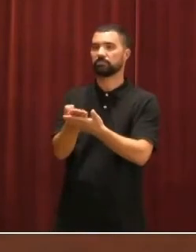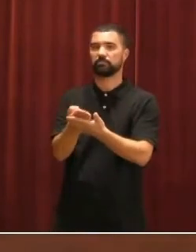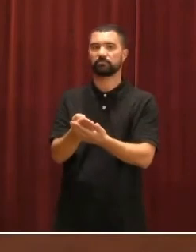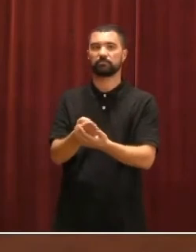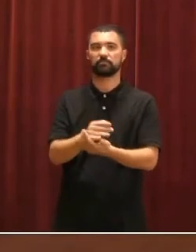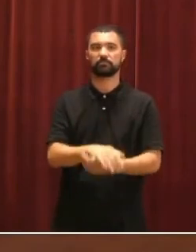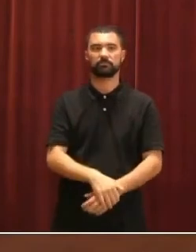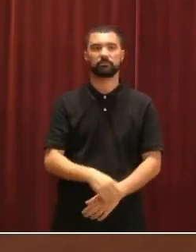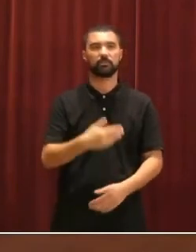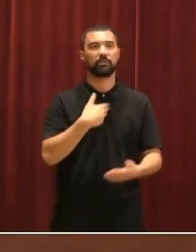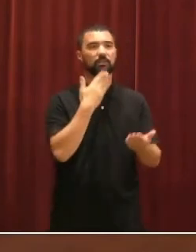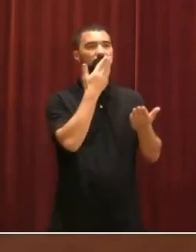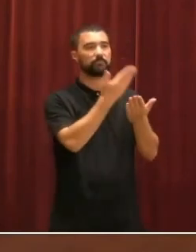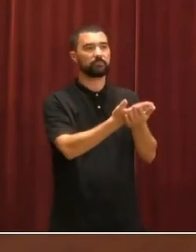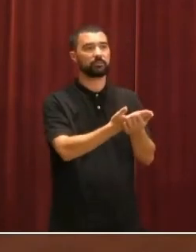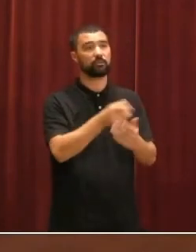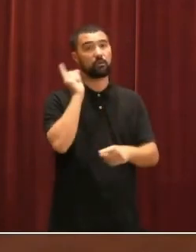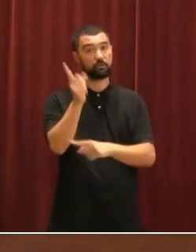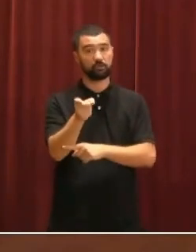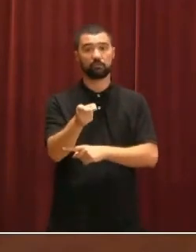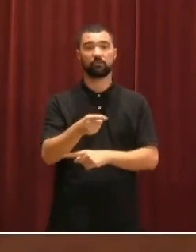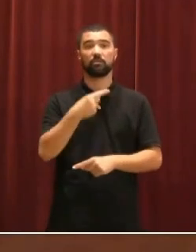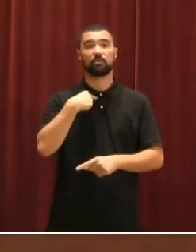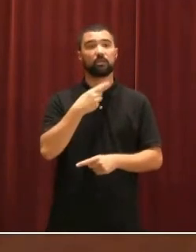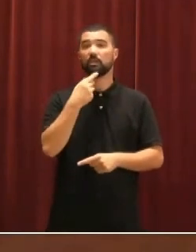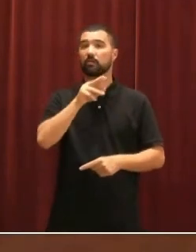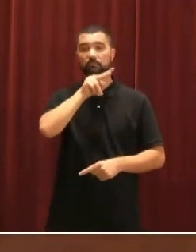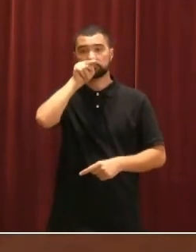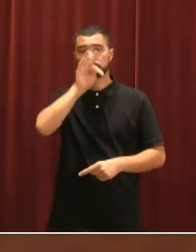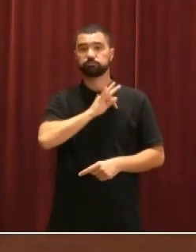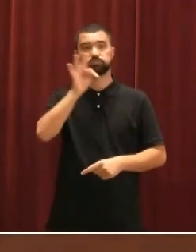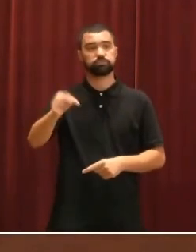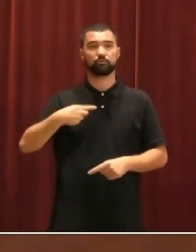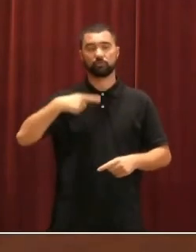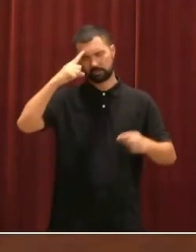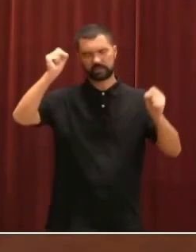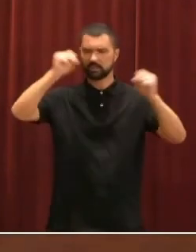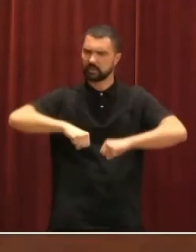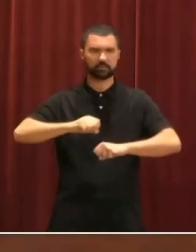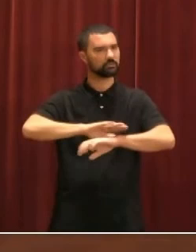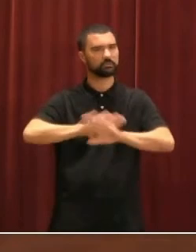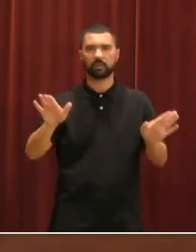Pido la palabra. Señor Garrido, la llamo al orden. No le doy la palabra, estaba ya tomando la decisión.